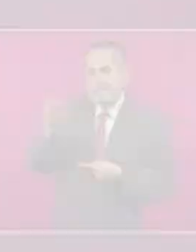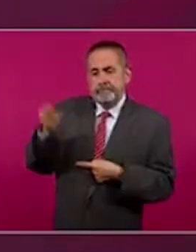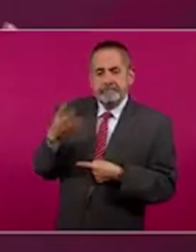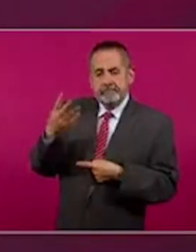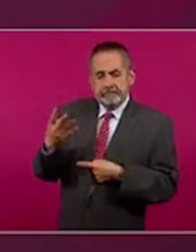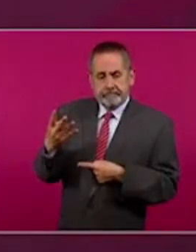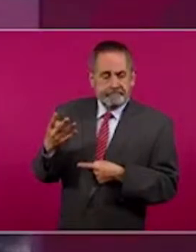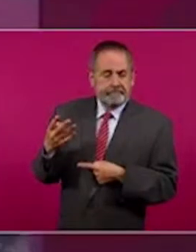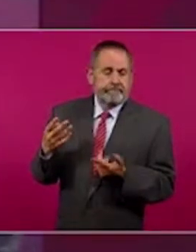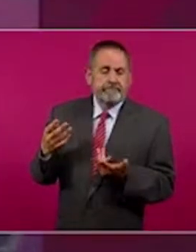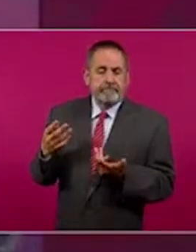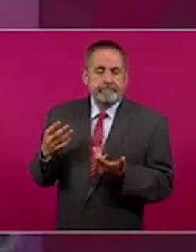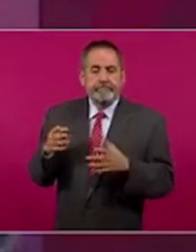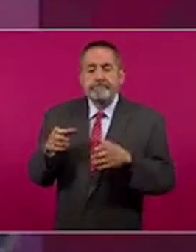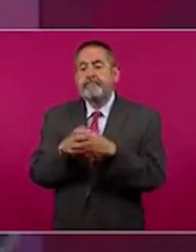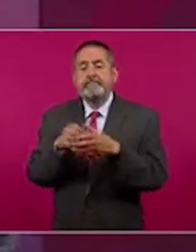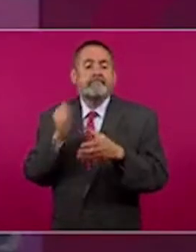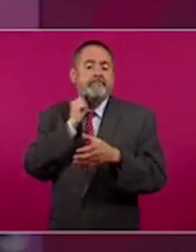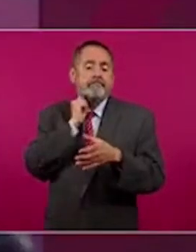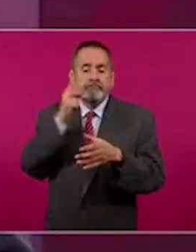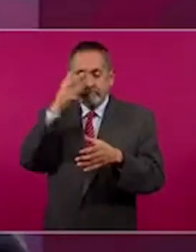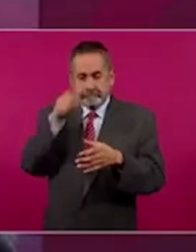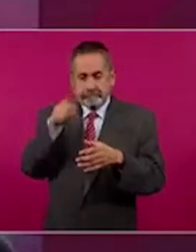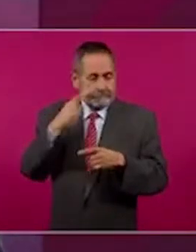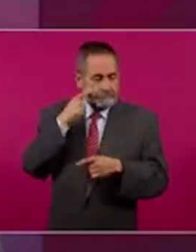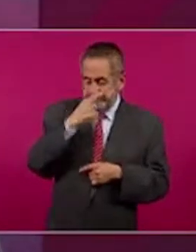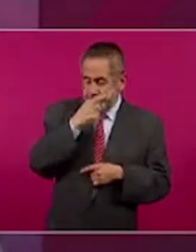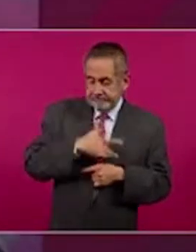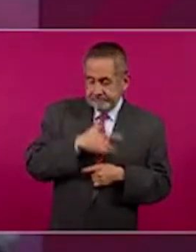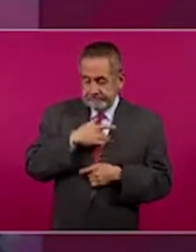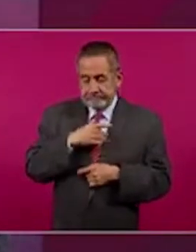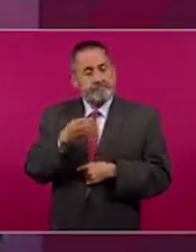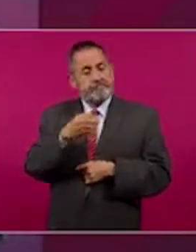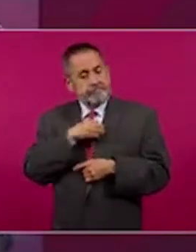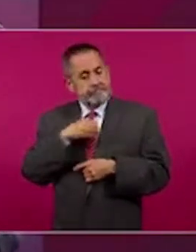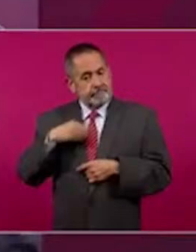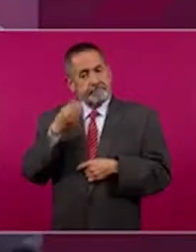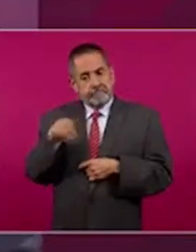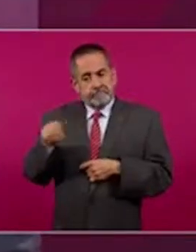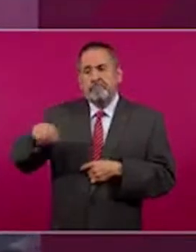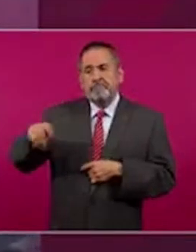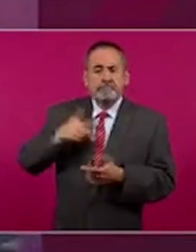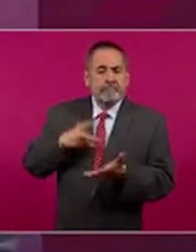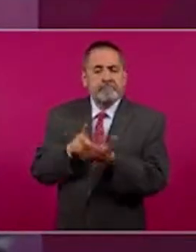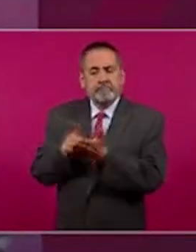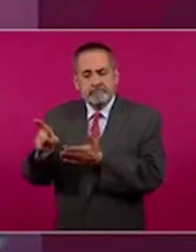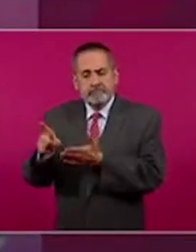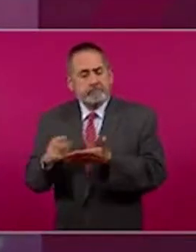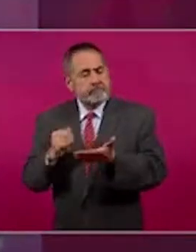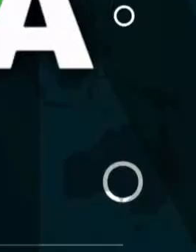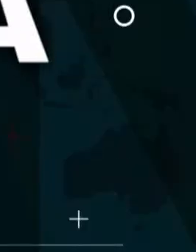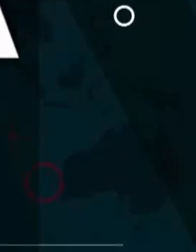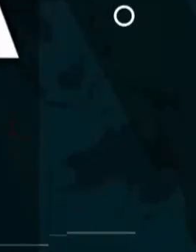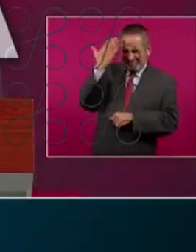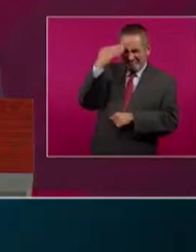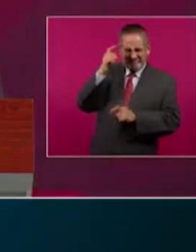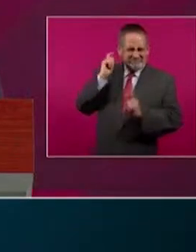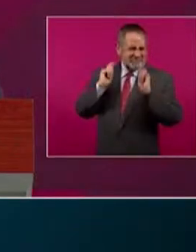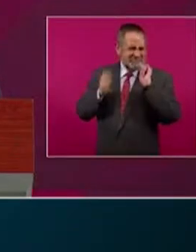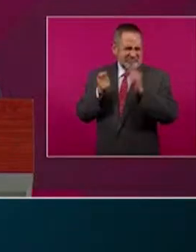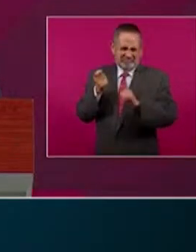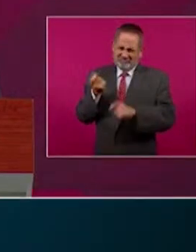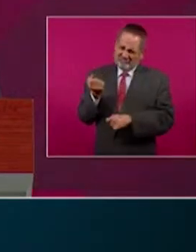Senado, son los senadores de la República los que tienen la obligación y el derecho de designar a los comisionados.